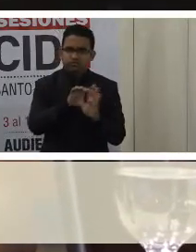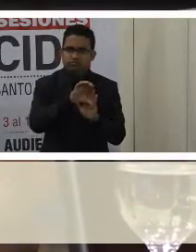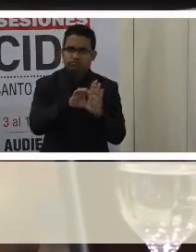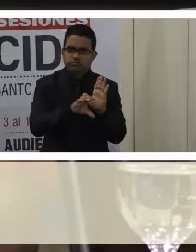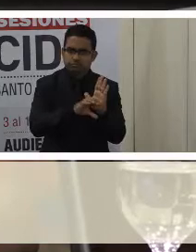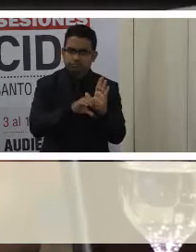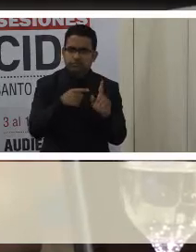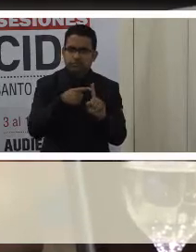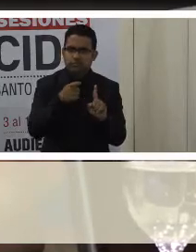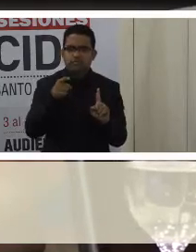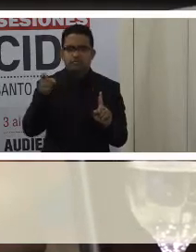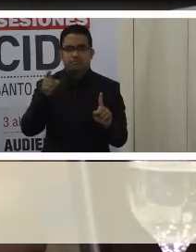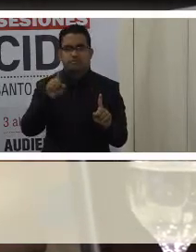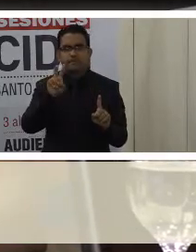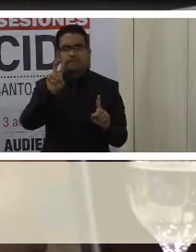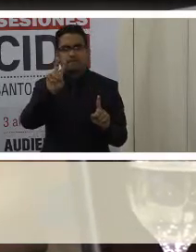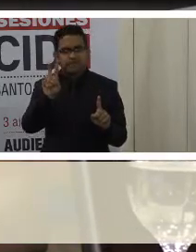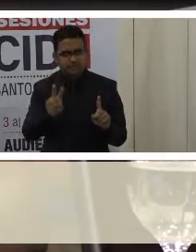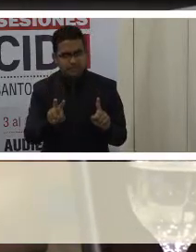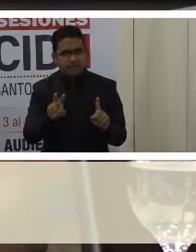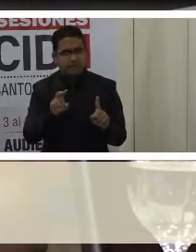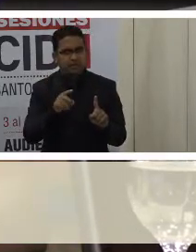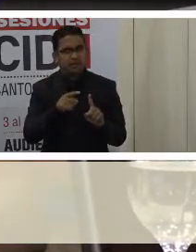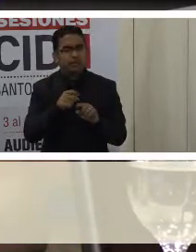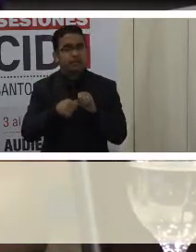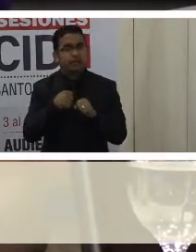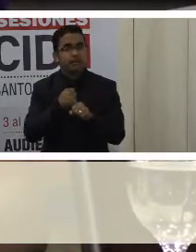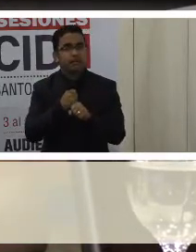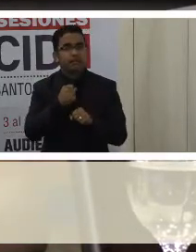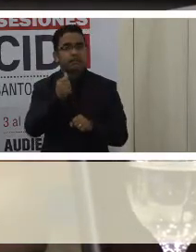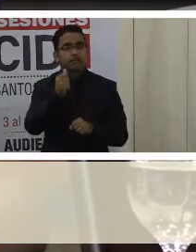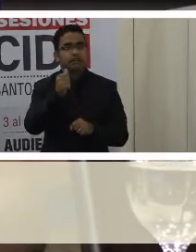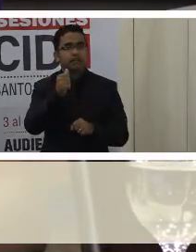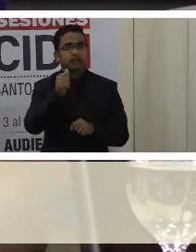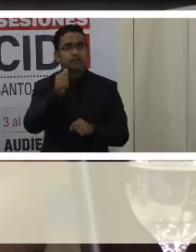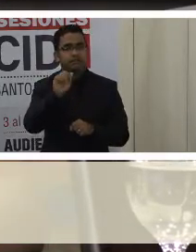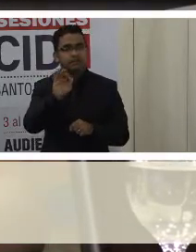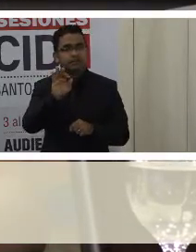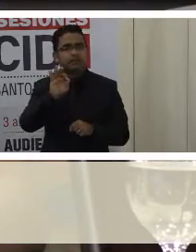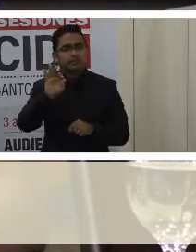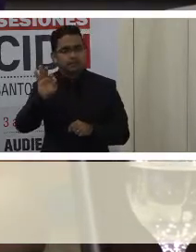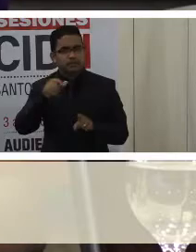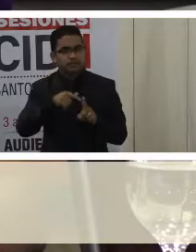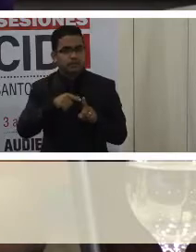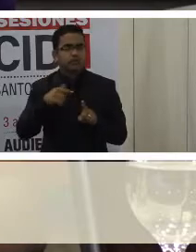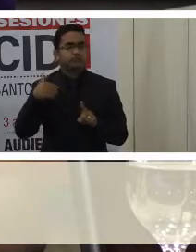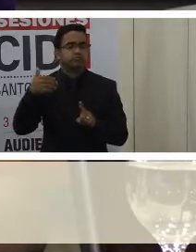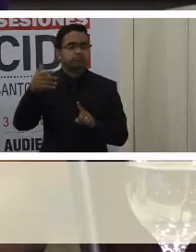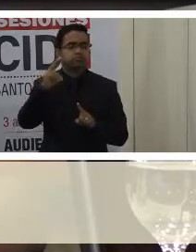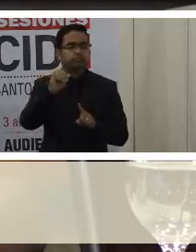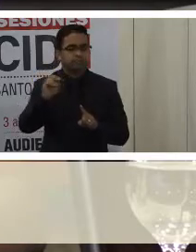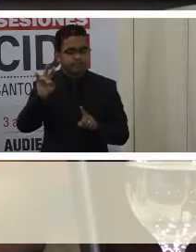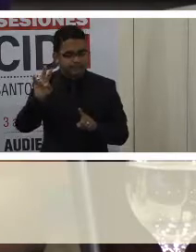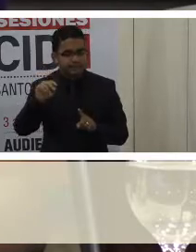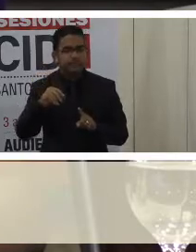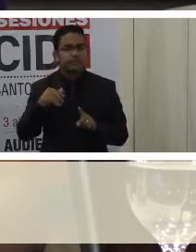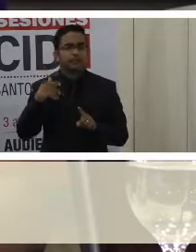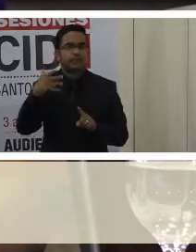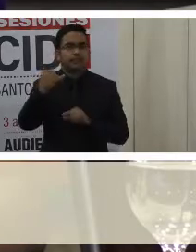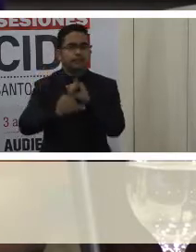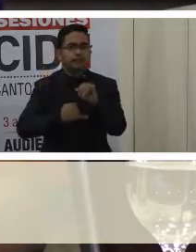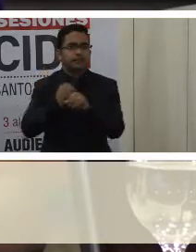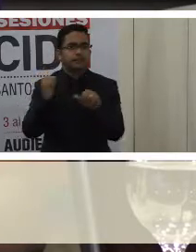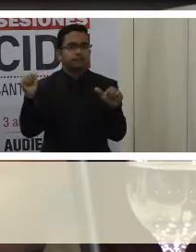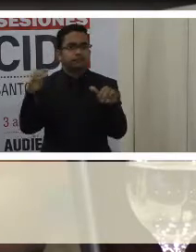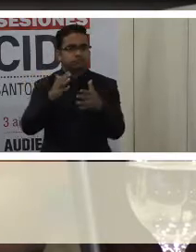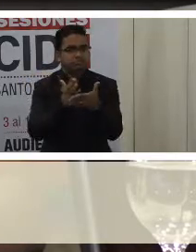República Bolivariana de Venezuela de 1999, en la Ley para las Personas con Discapacidad del 2007, en la Convención Internacional sobre